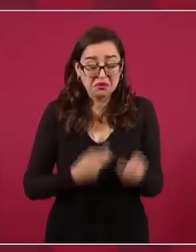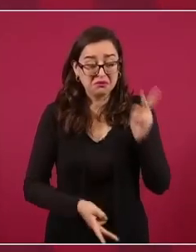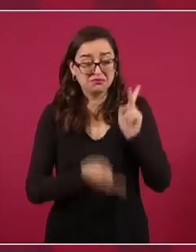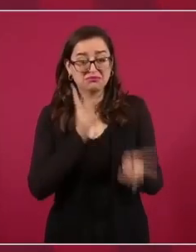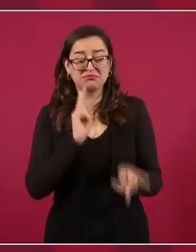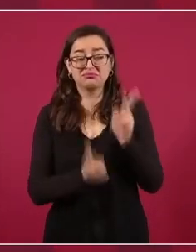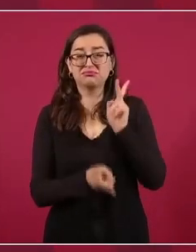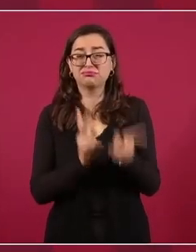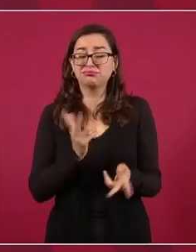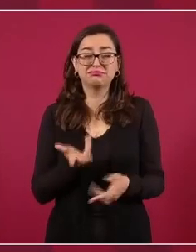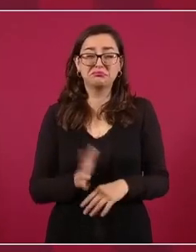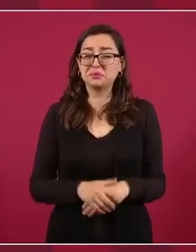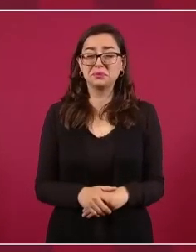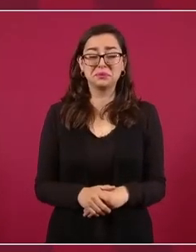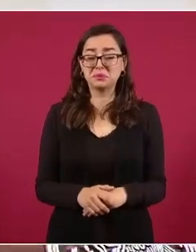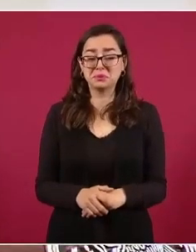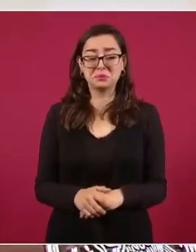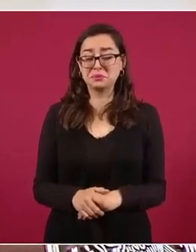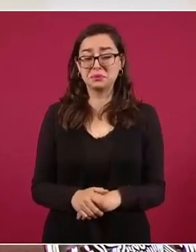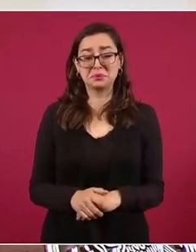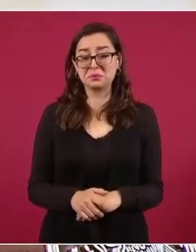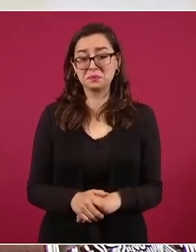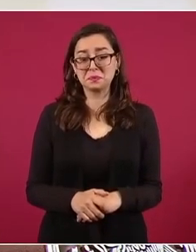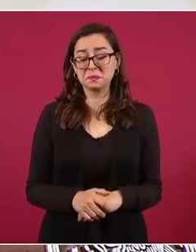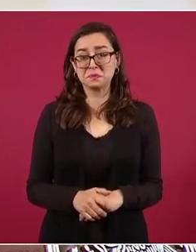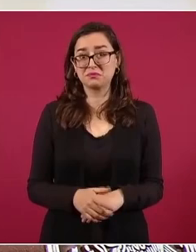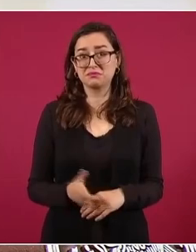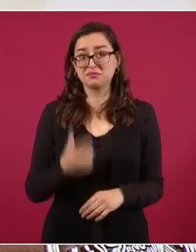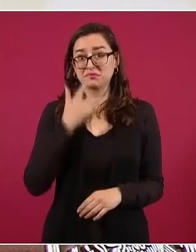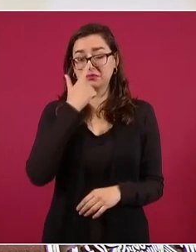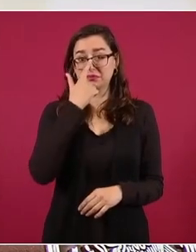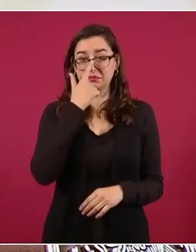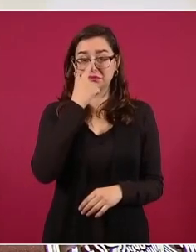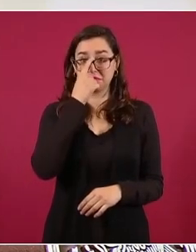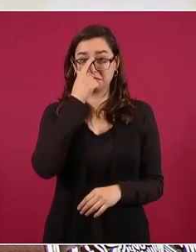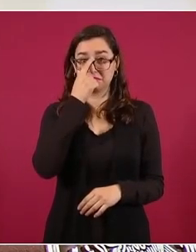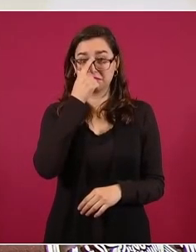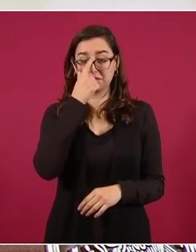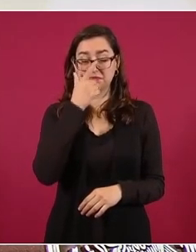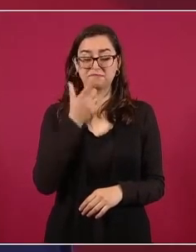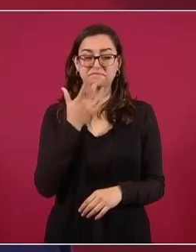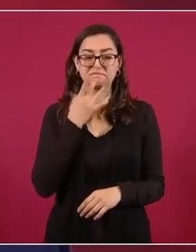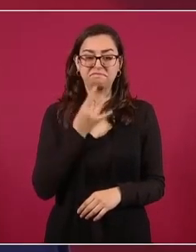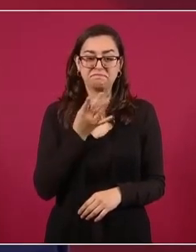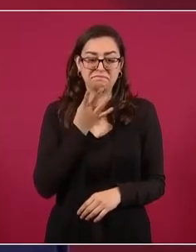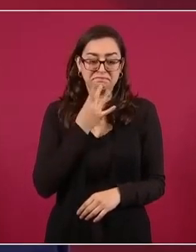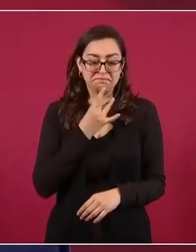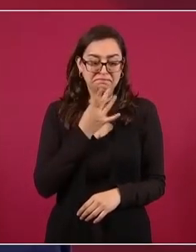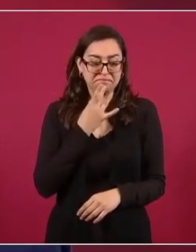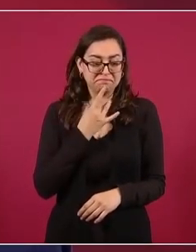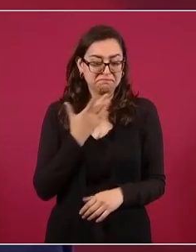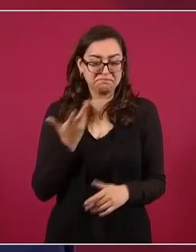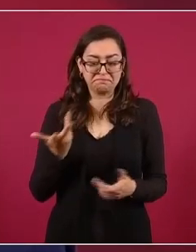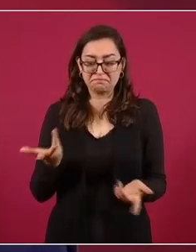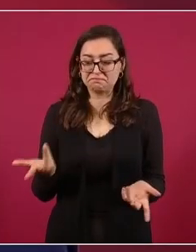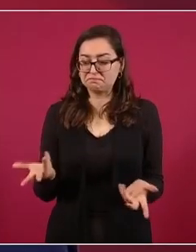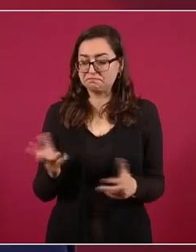en el propósito